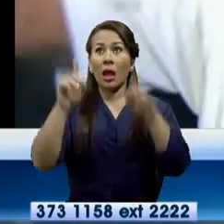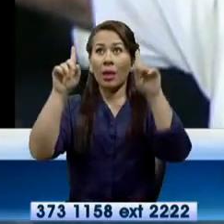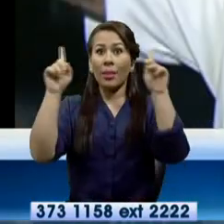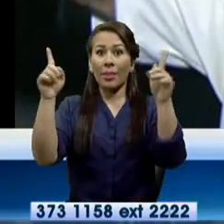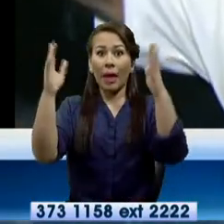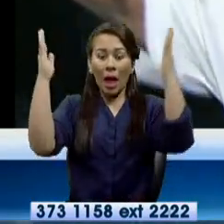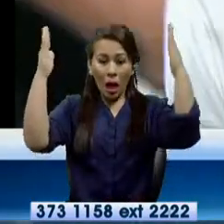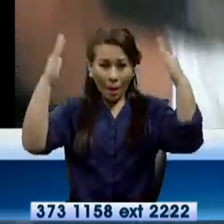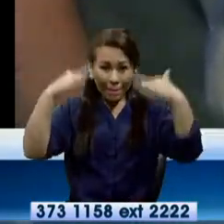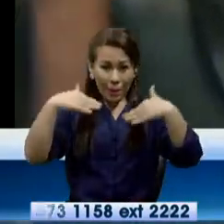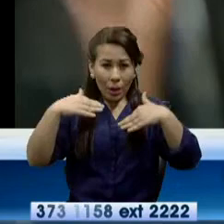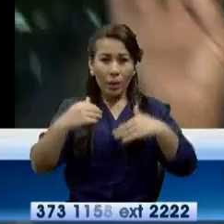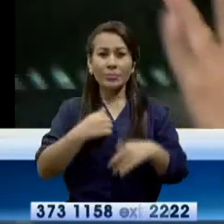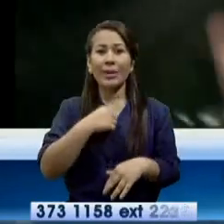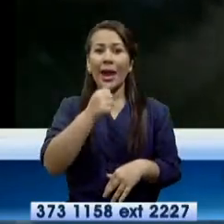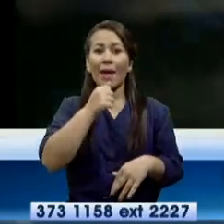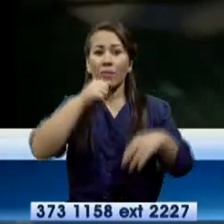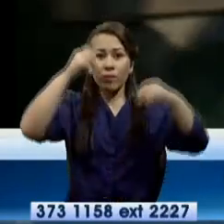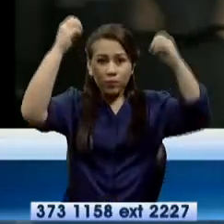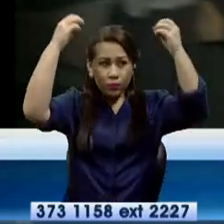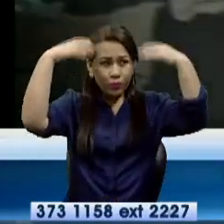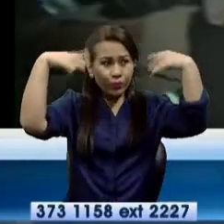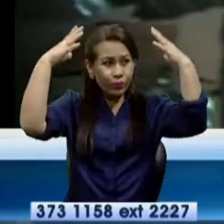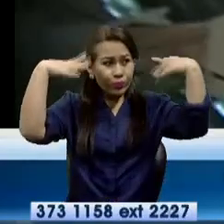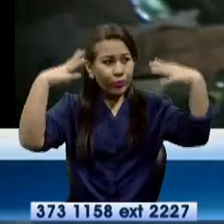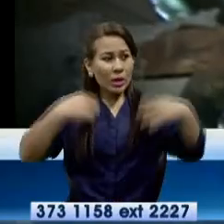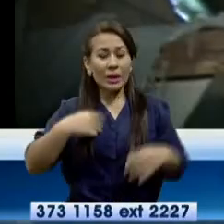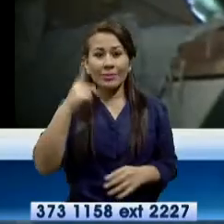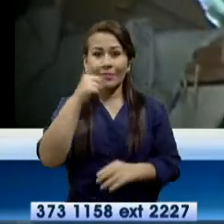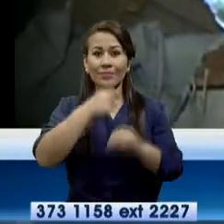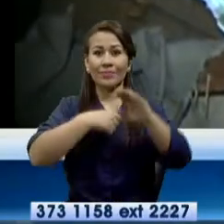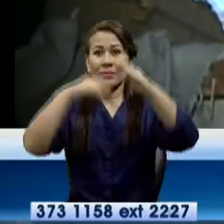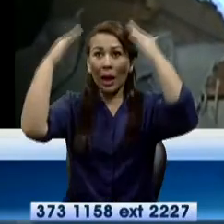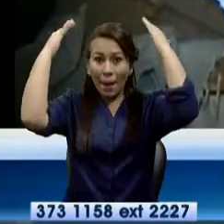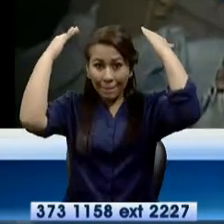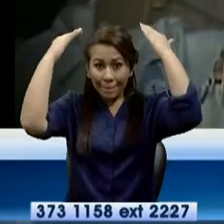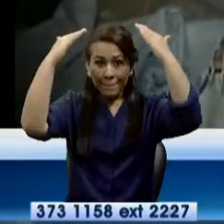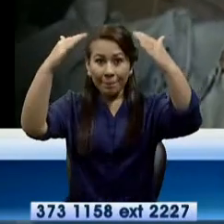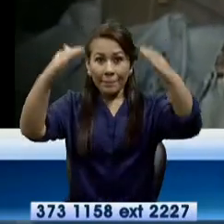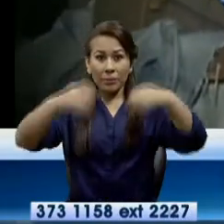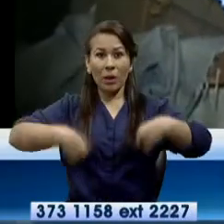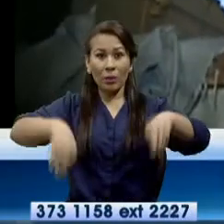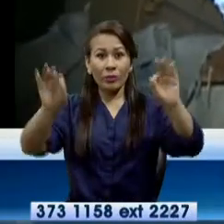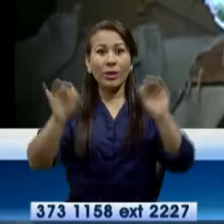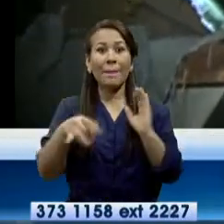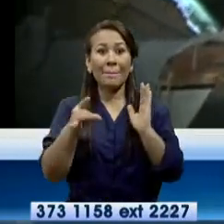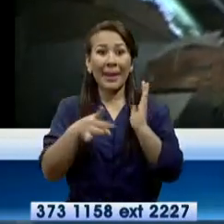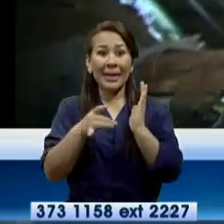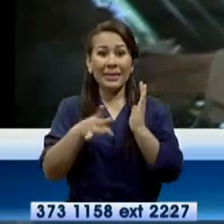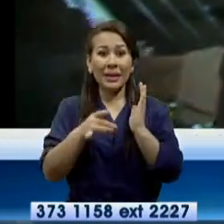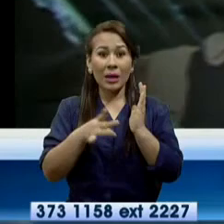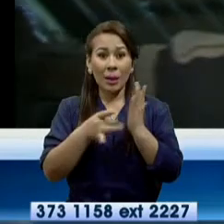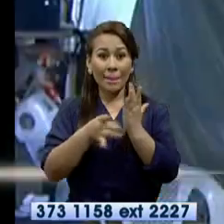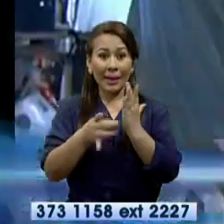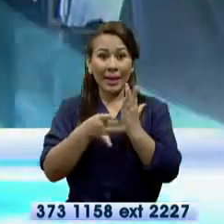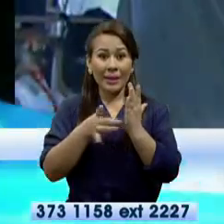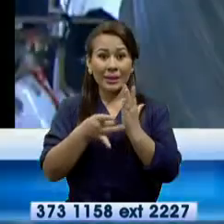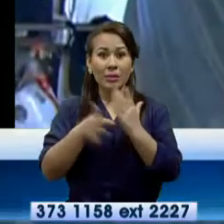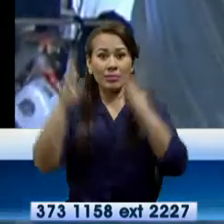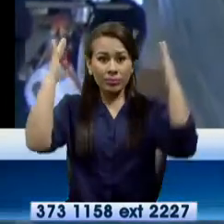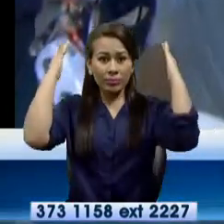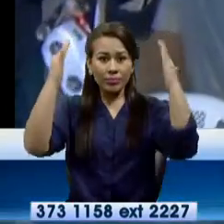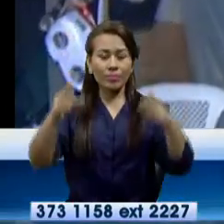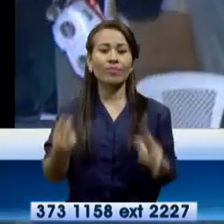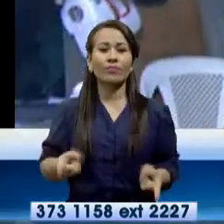El techo ya me mojo. Tuve que subir a poner unos plásticos para cubrirme porque tenía como 20 goteras. No